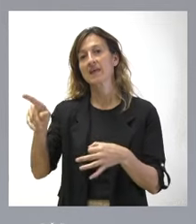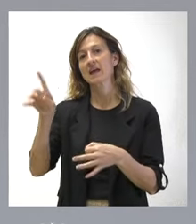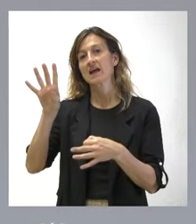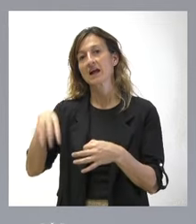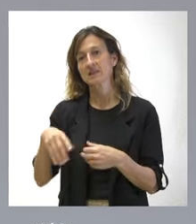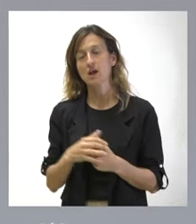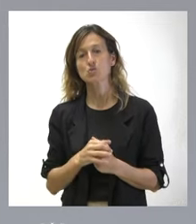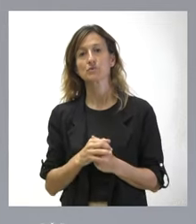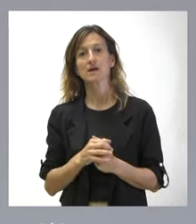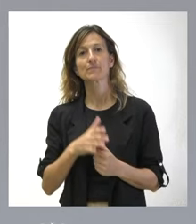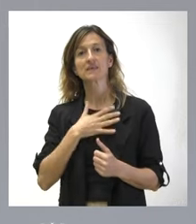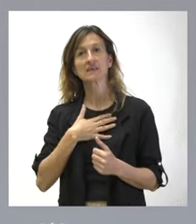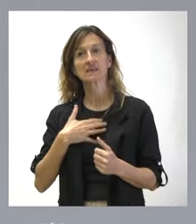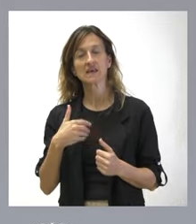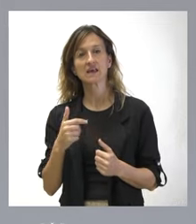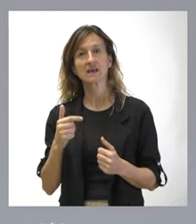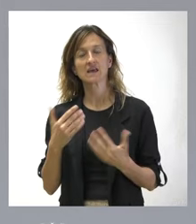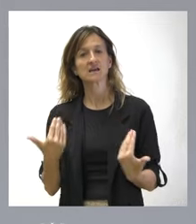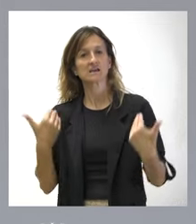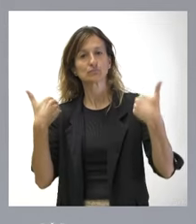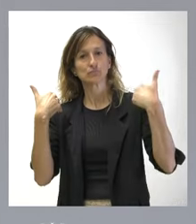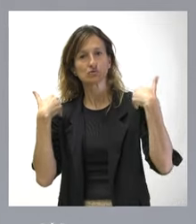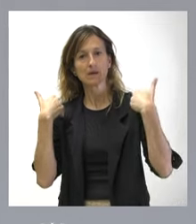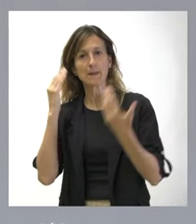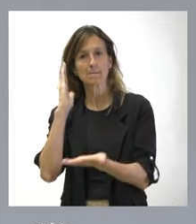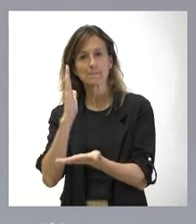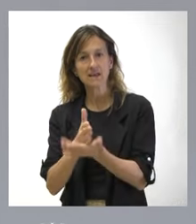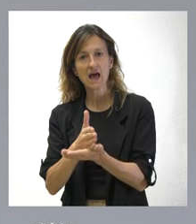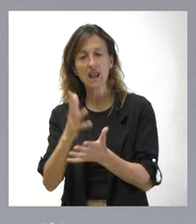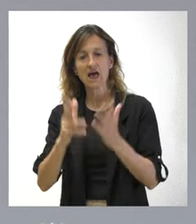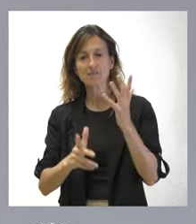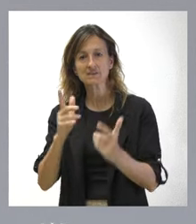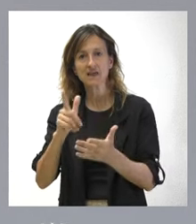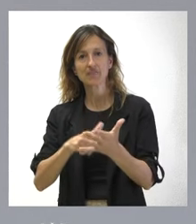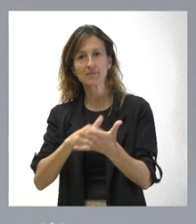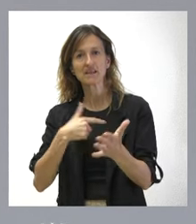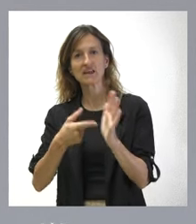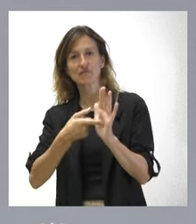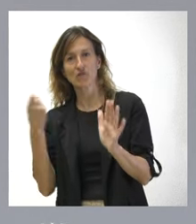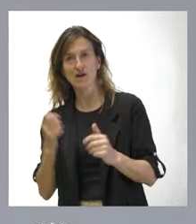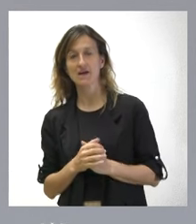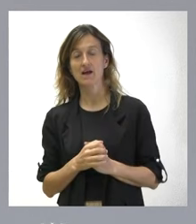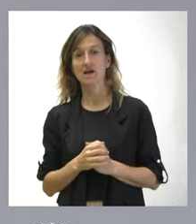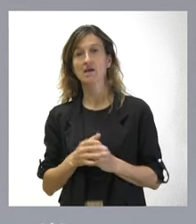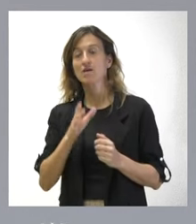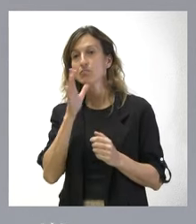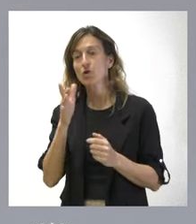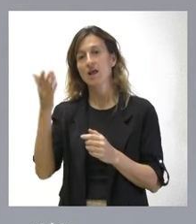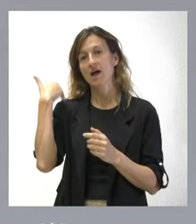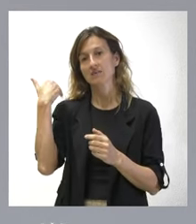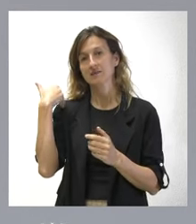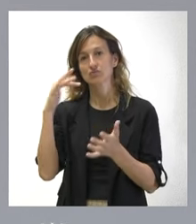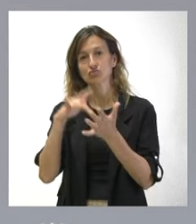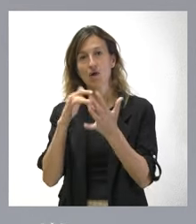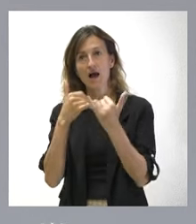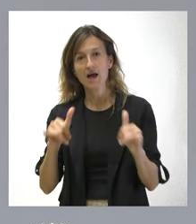que pretende extinguir la responsabilidad penal, administrativa y civil tras los actos cometidos con ocasión